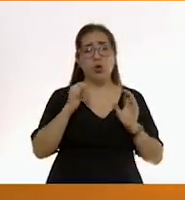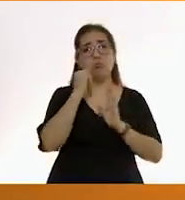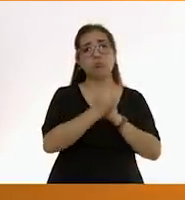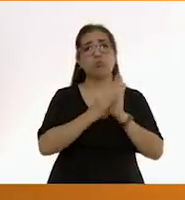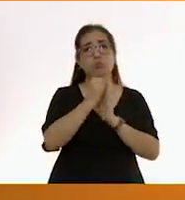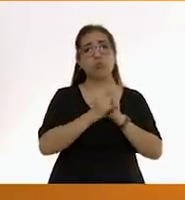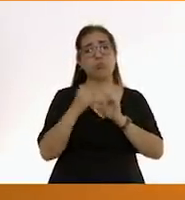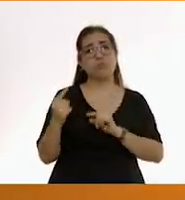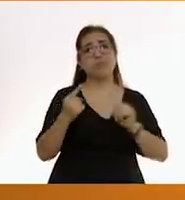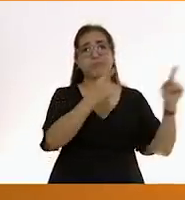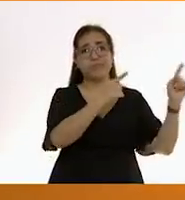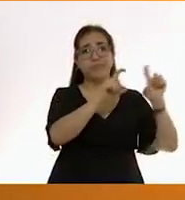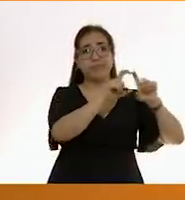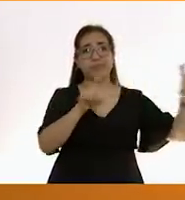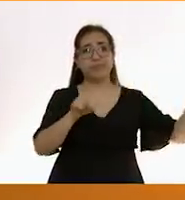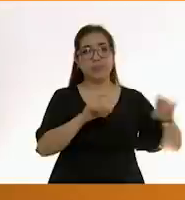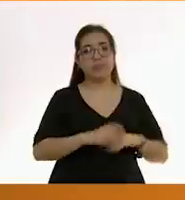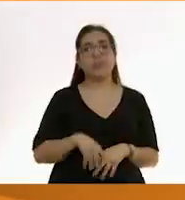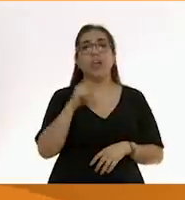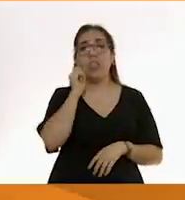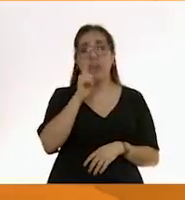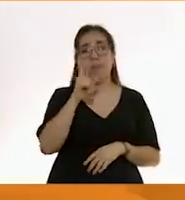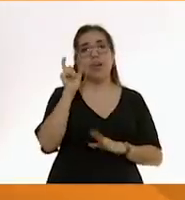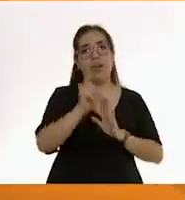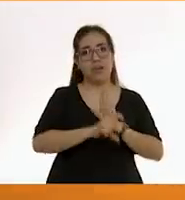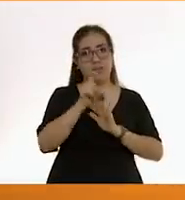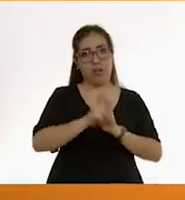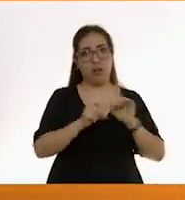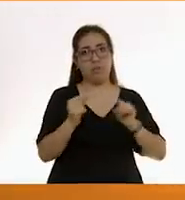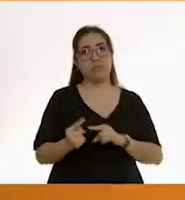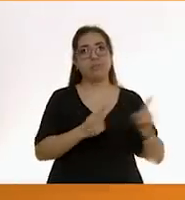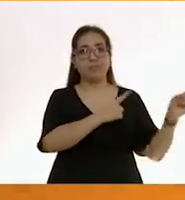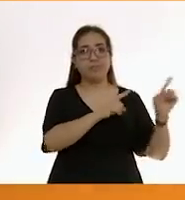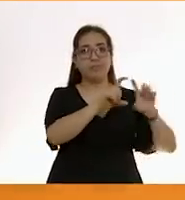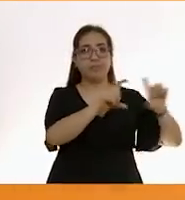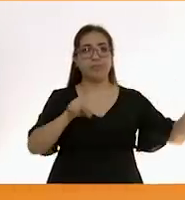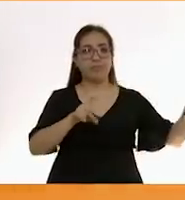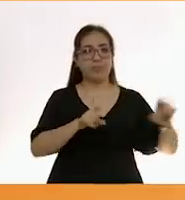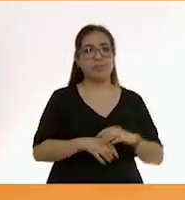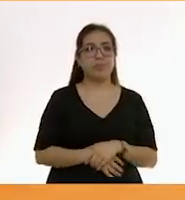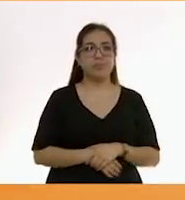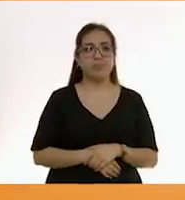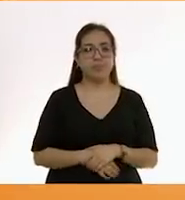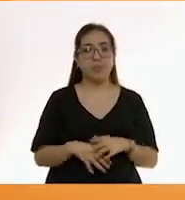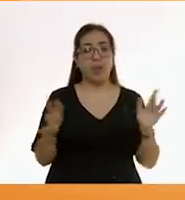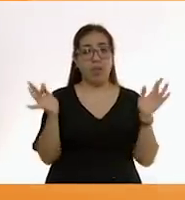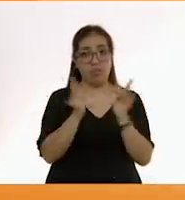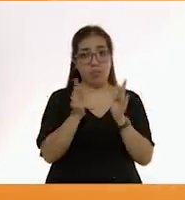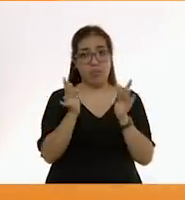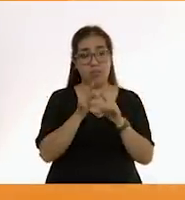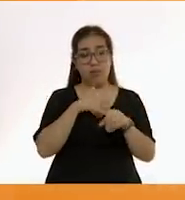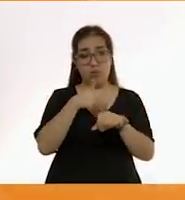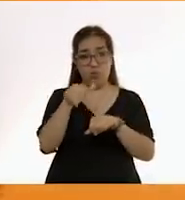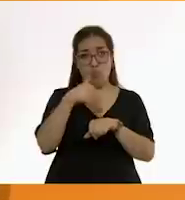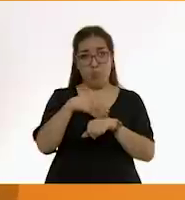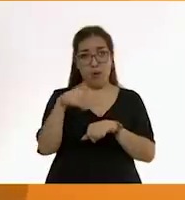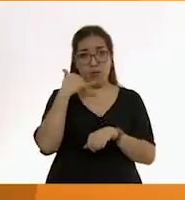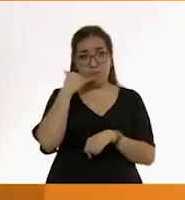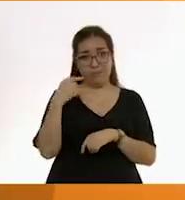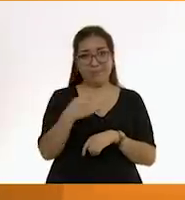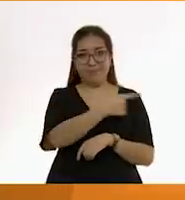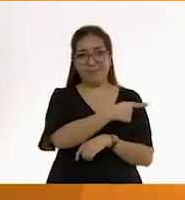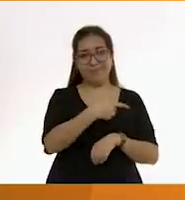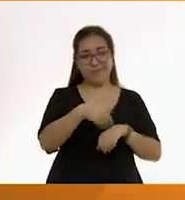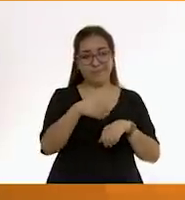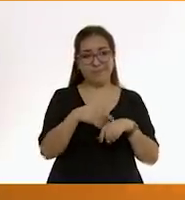canal cep En Instagram arroba cep.mx Teléfonos Educatel 800